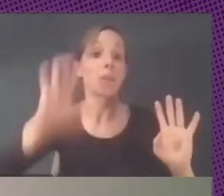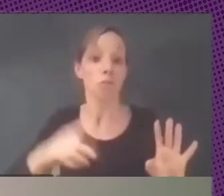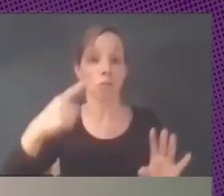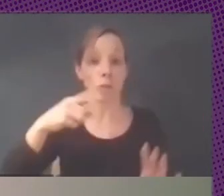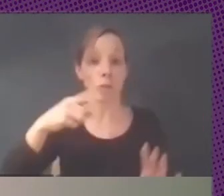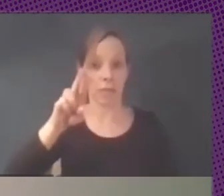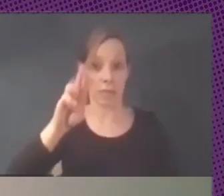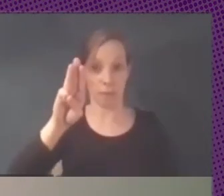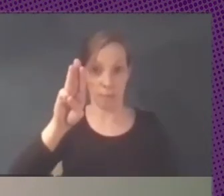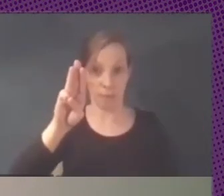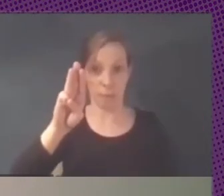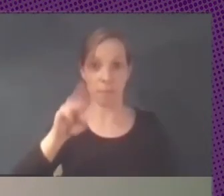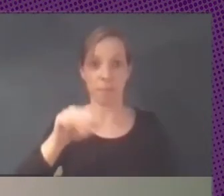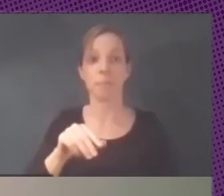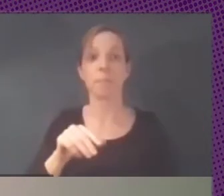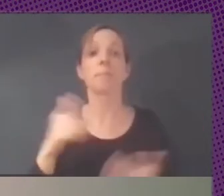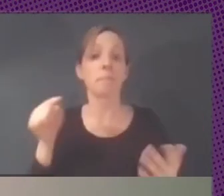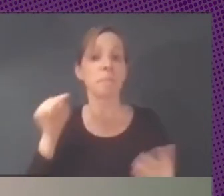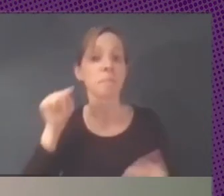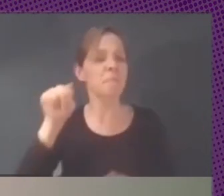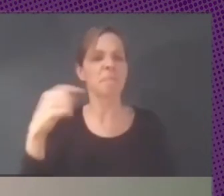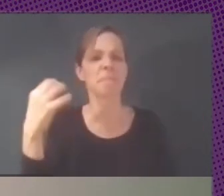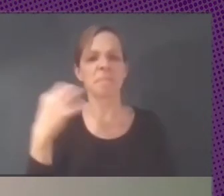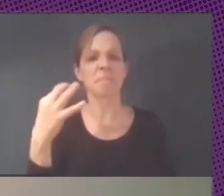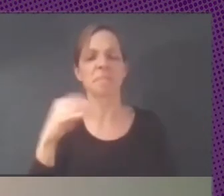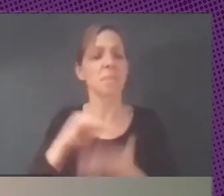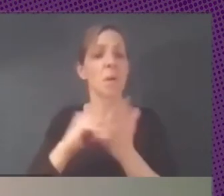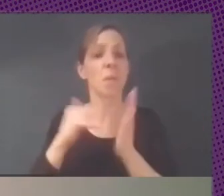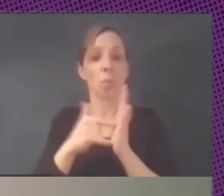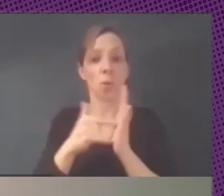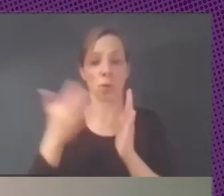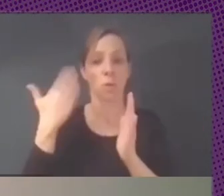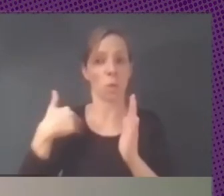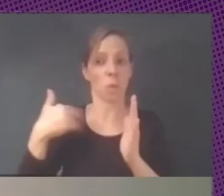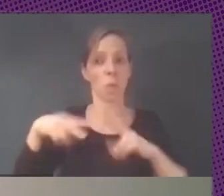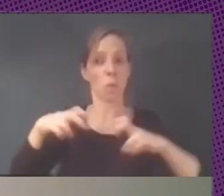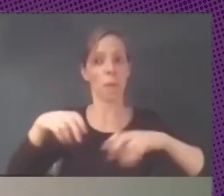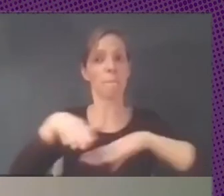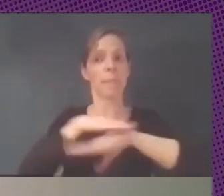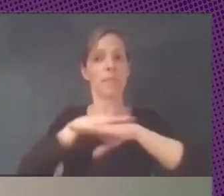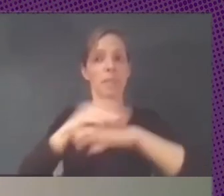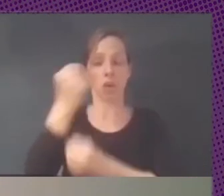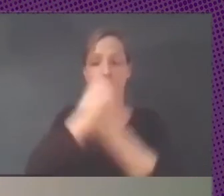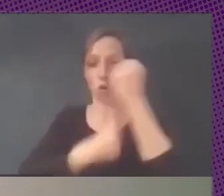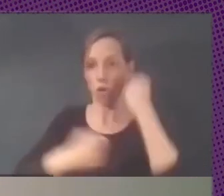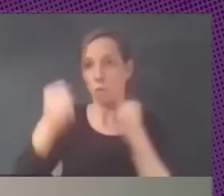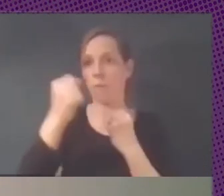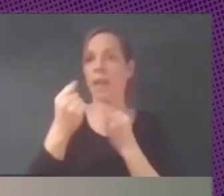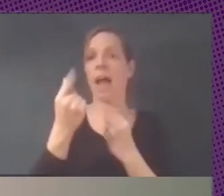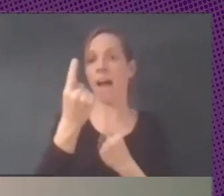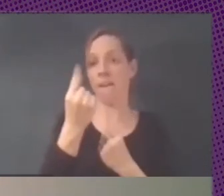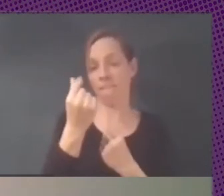OUD eso es un proyecto que inició en realidad el Ministerio de Economía y Finanzas del Uruguay en un programa de